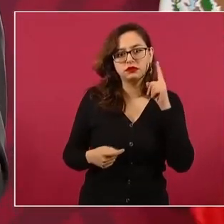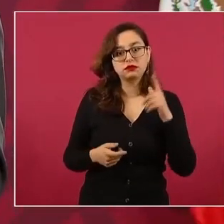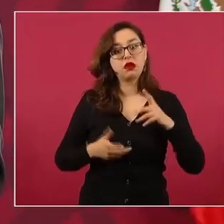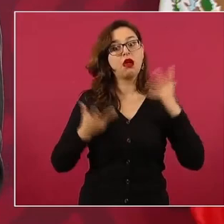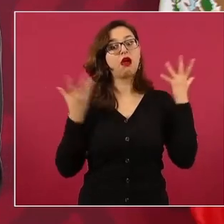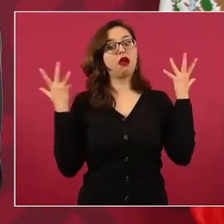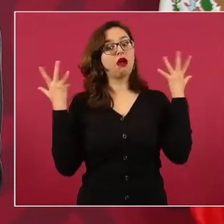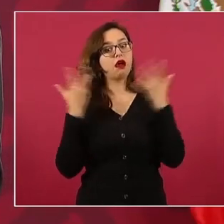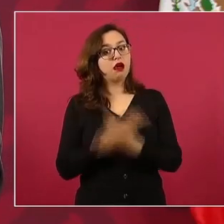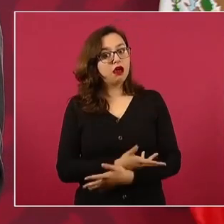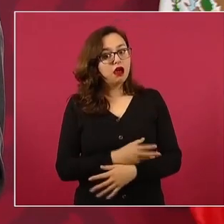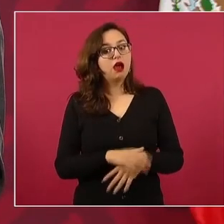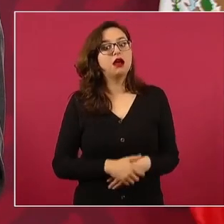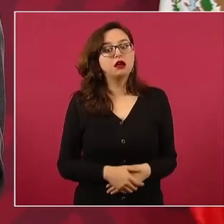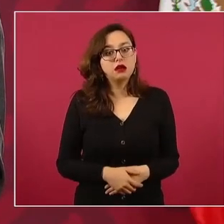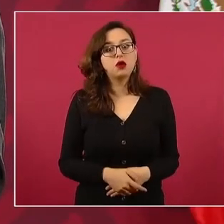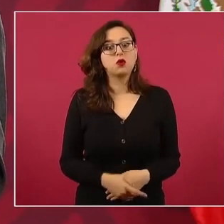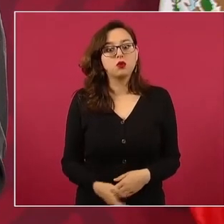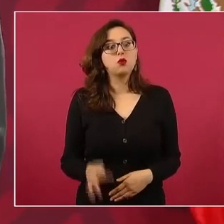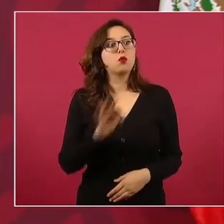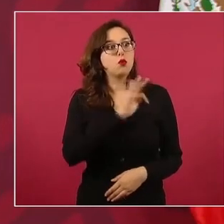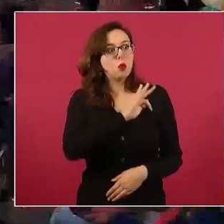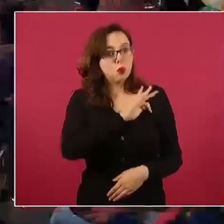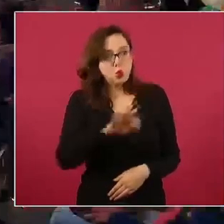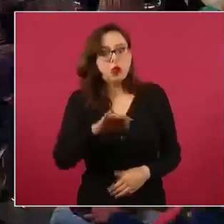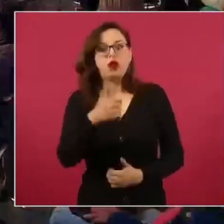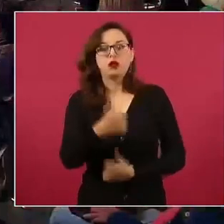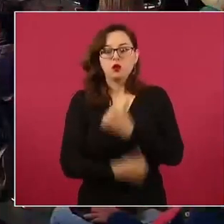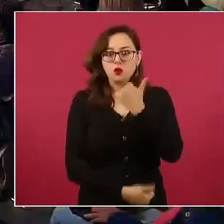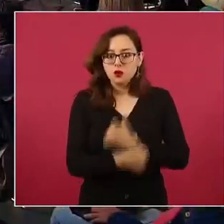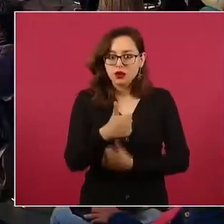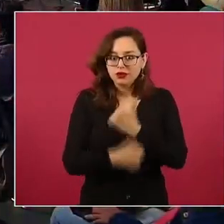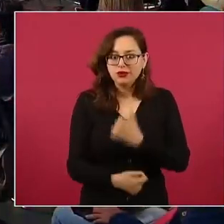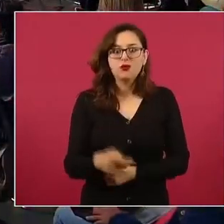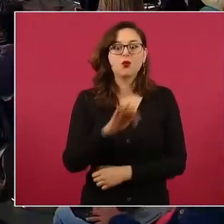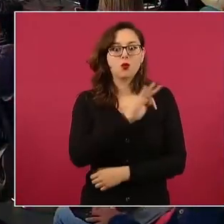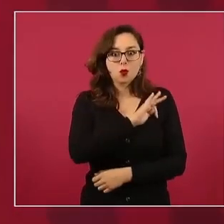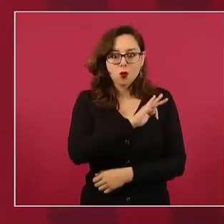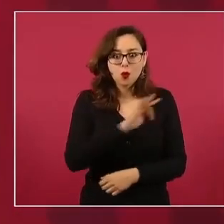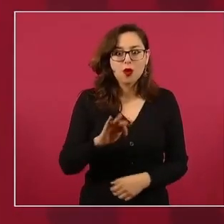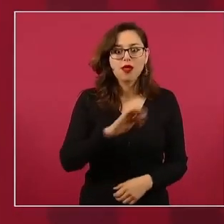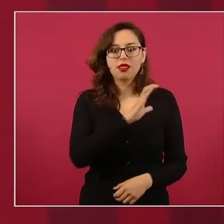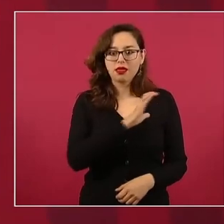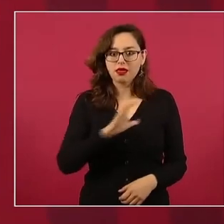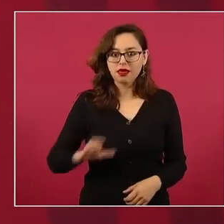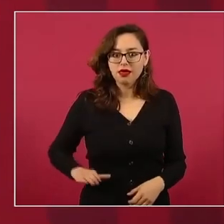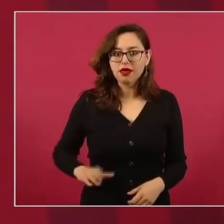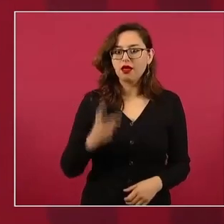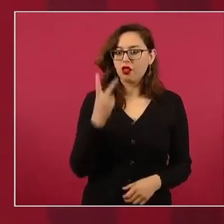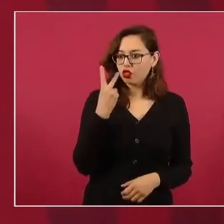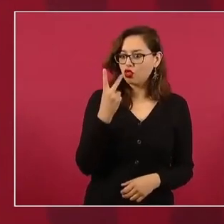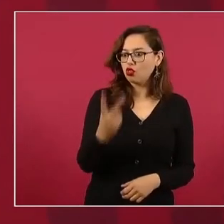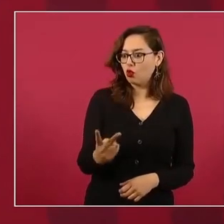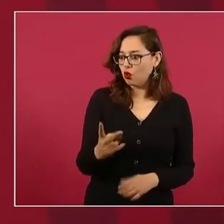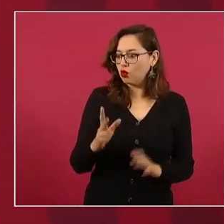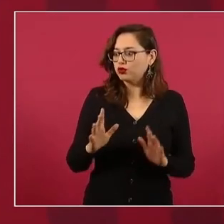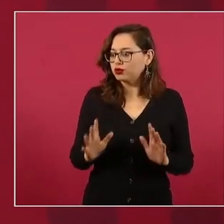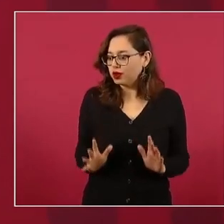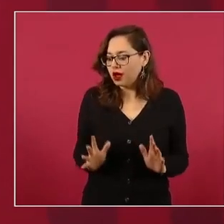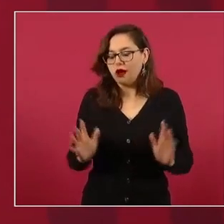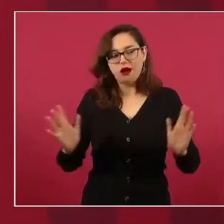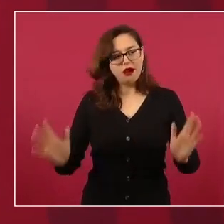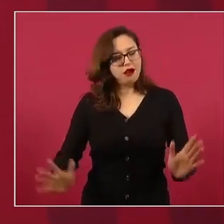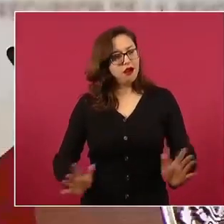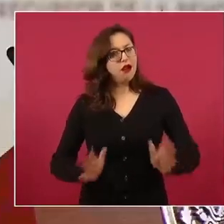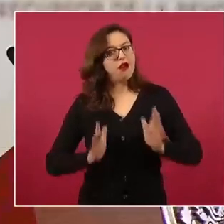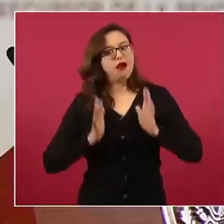entendía que era legal que yo fuese opositor, que yo